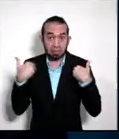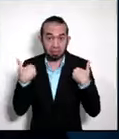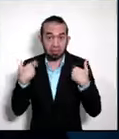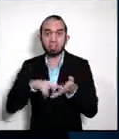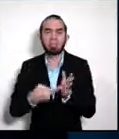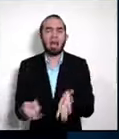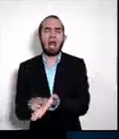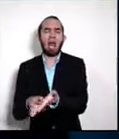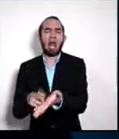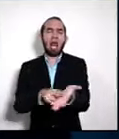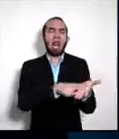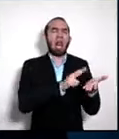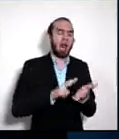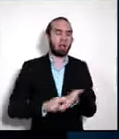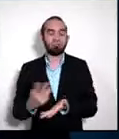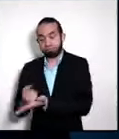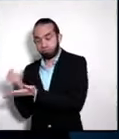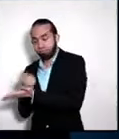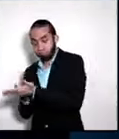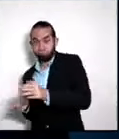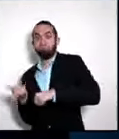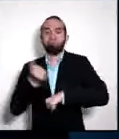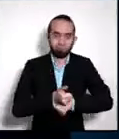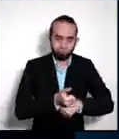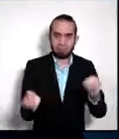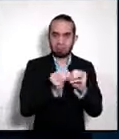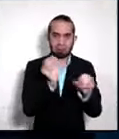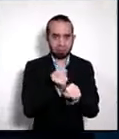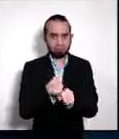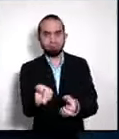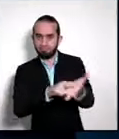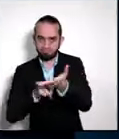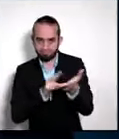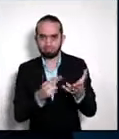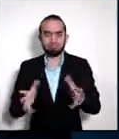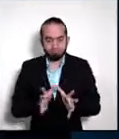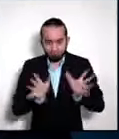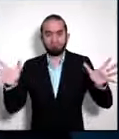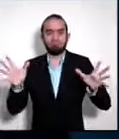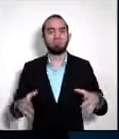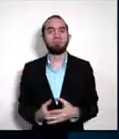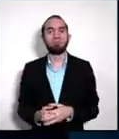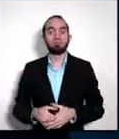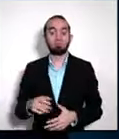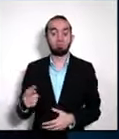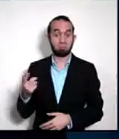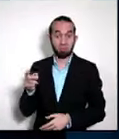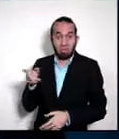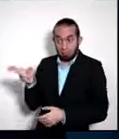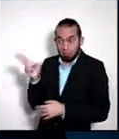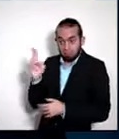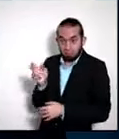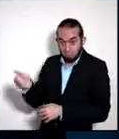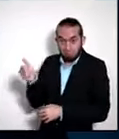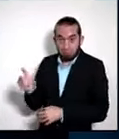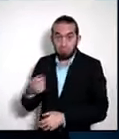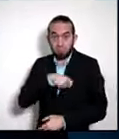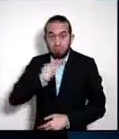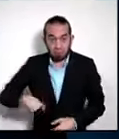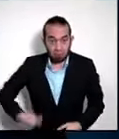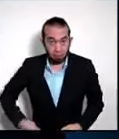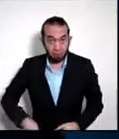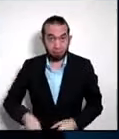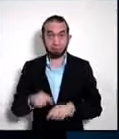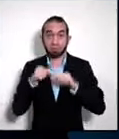empleos, van a reinvertir, van a ampliar sus operaciones. El mismo presidente de la República le encanta hacerlo. Le encanta sentarse